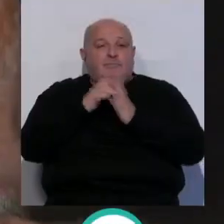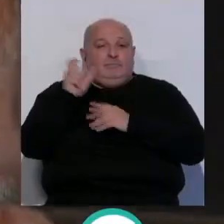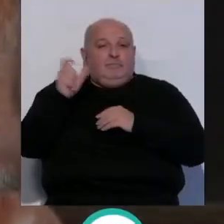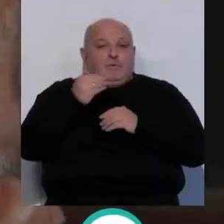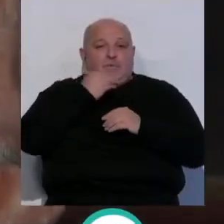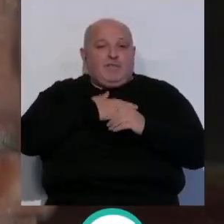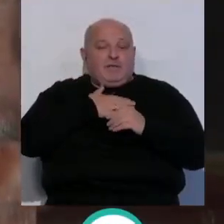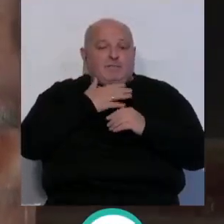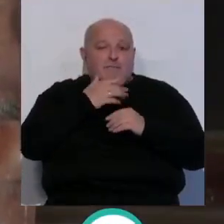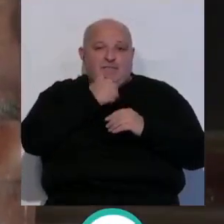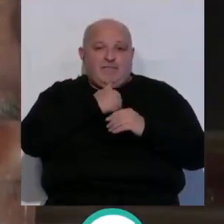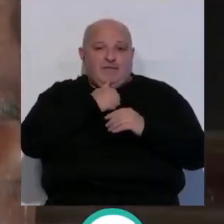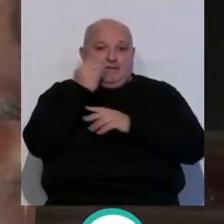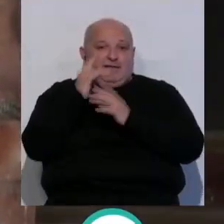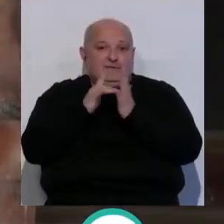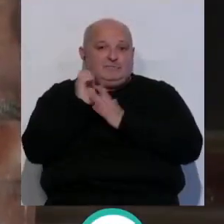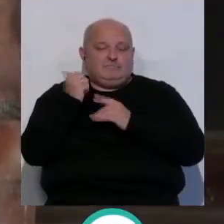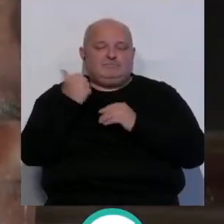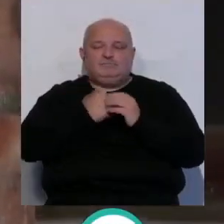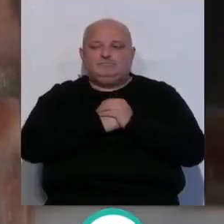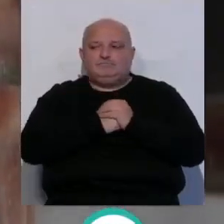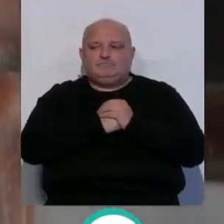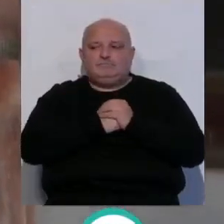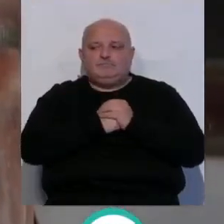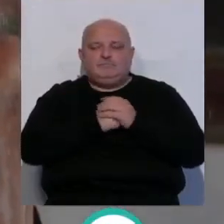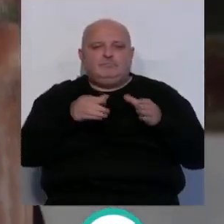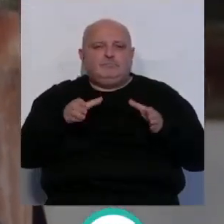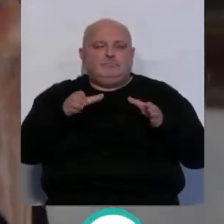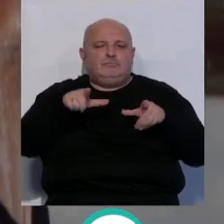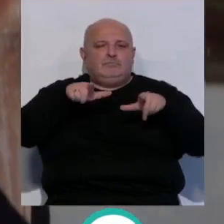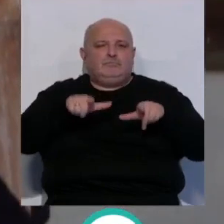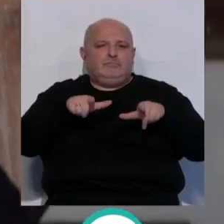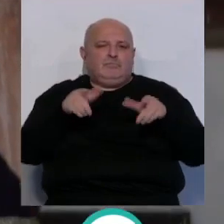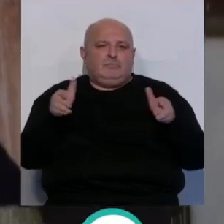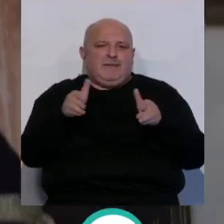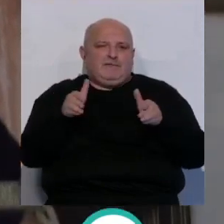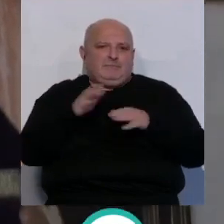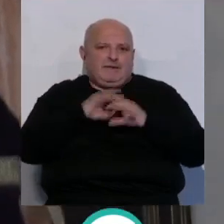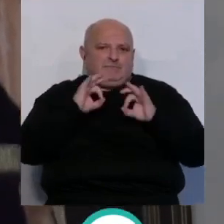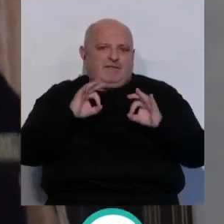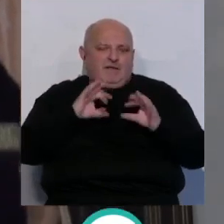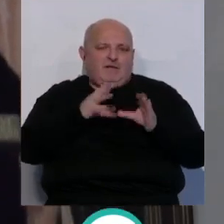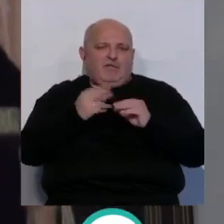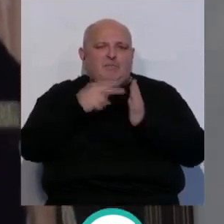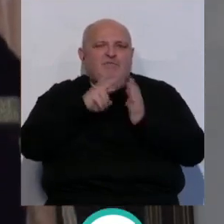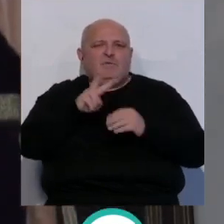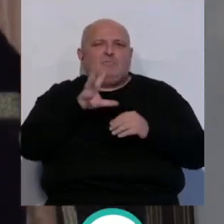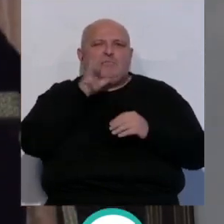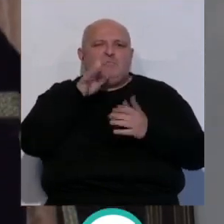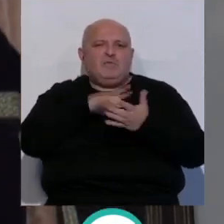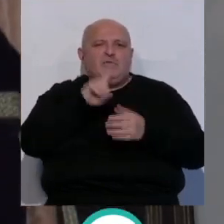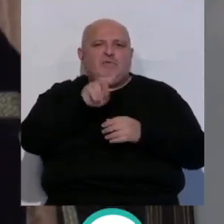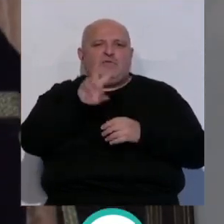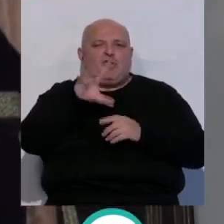Cristo de la humildad y paciencia será portada sobre un paso de templete que la cofradía estrenó en 2022 con motivo del